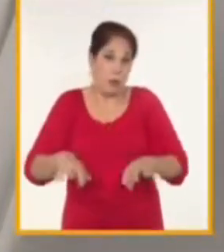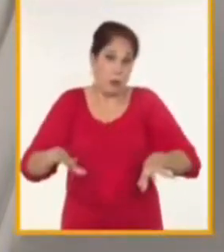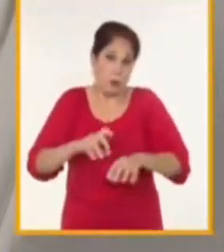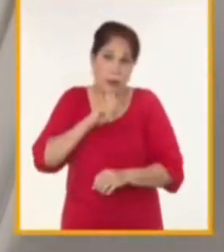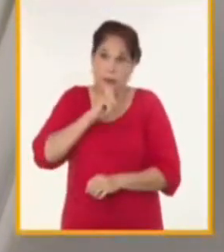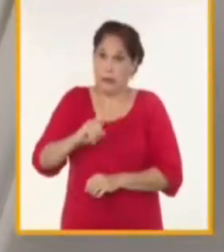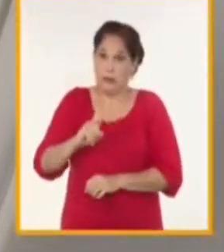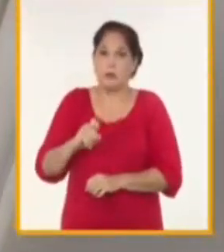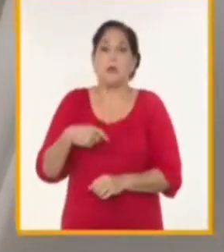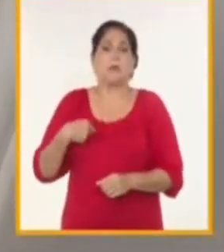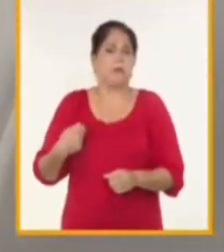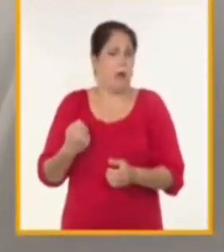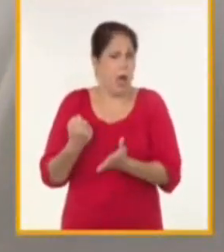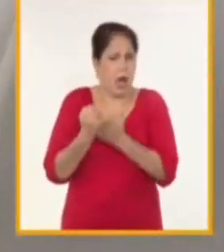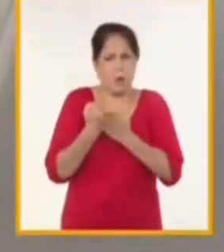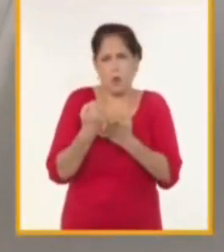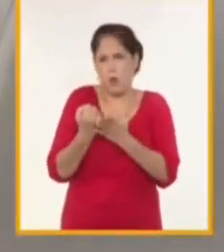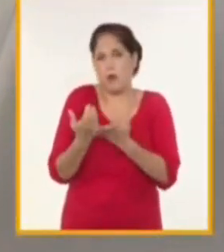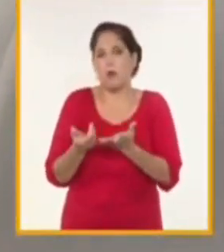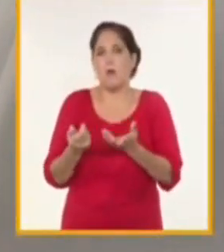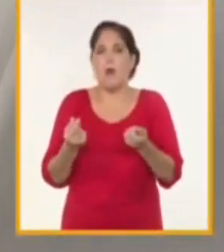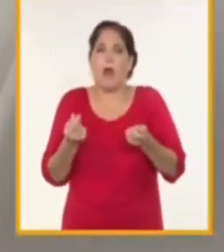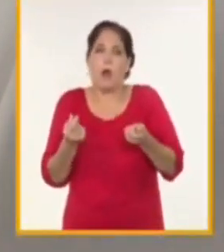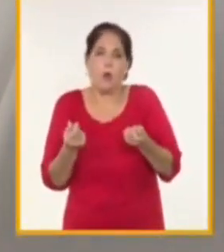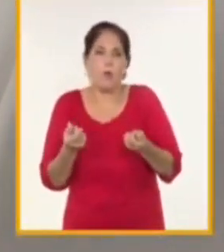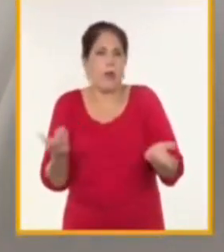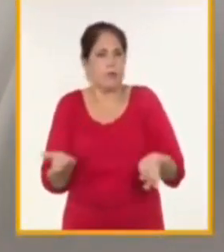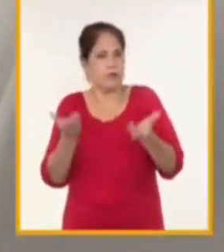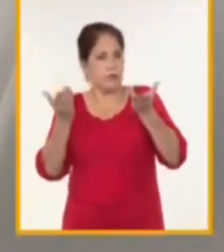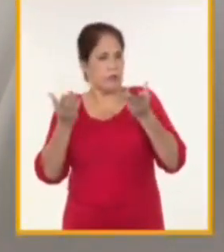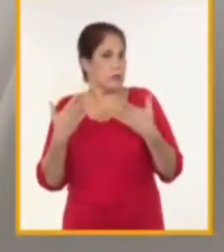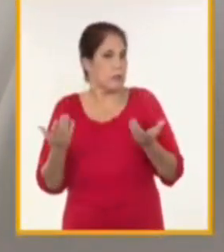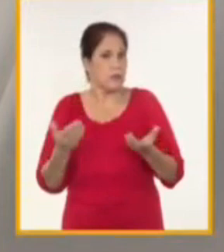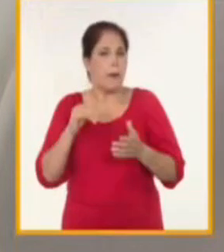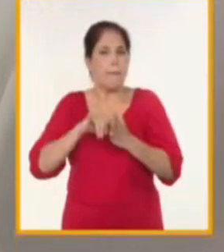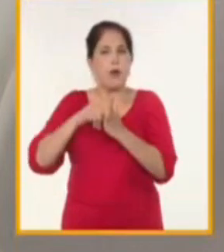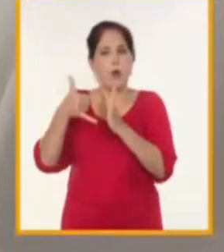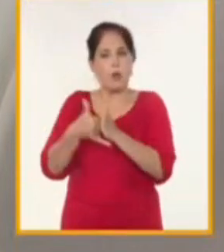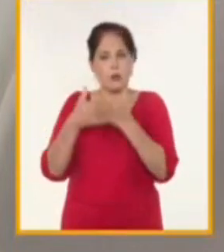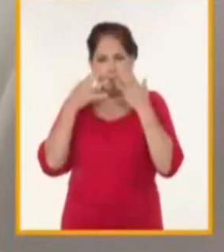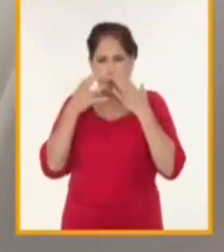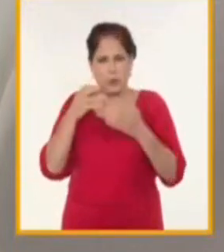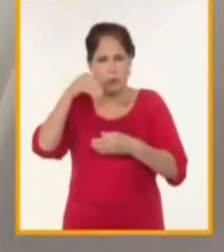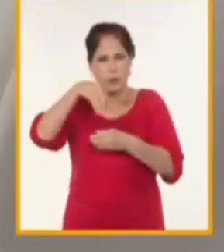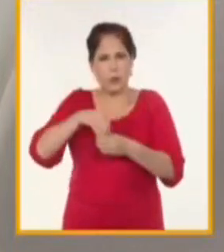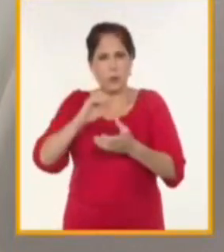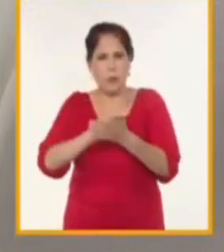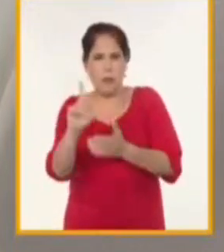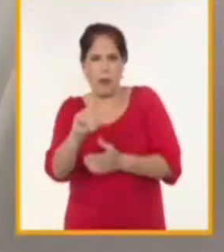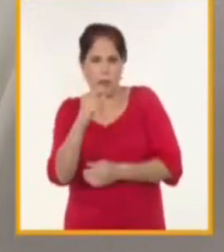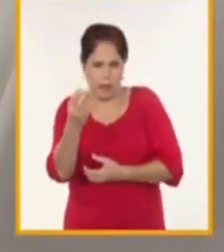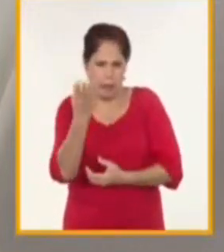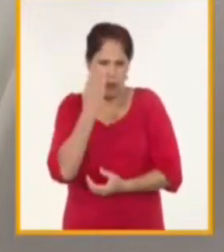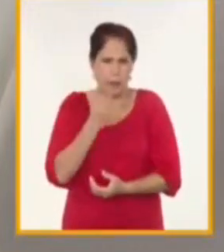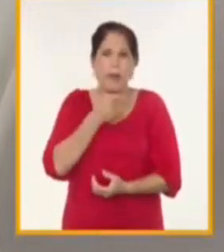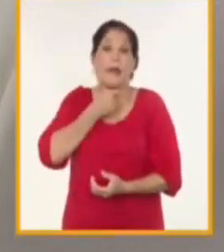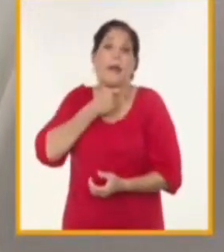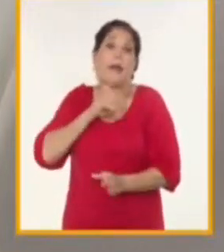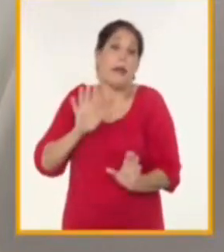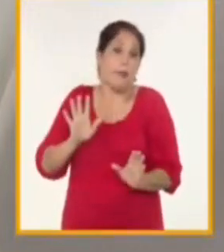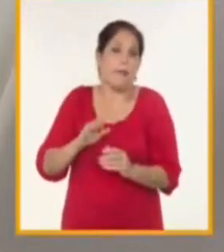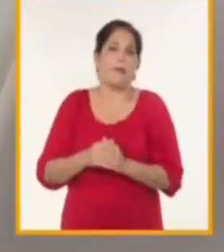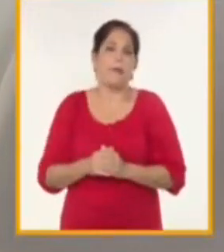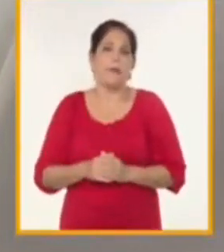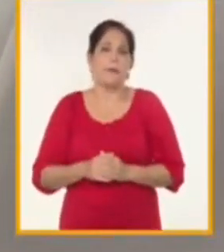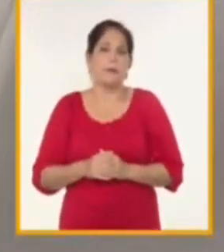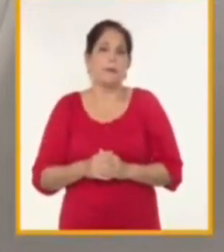pues sigan apostando por Cuba que proyectos significativos ahora pudiéramos por ejemplo comentar